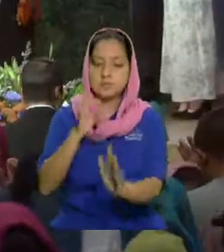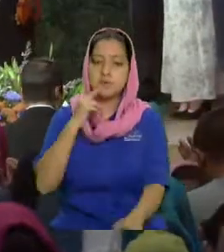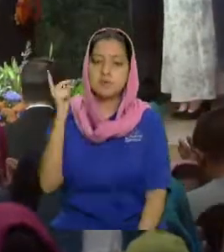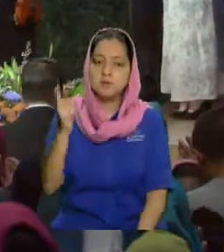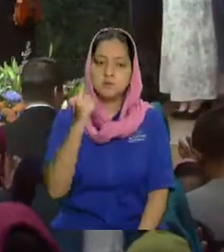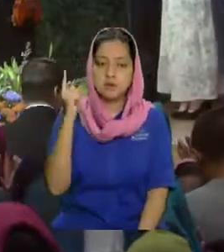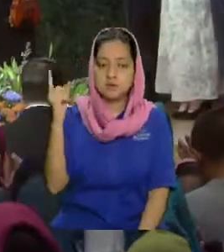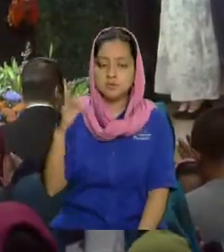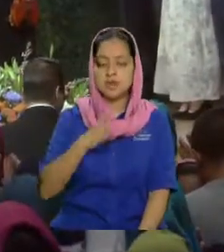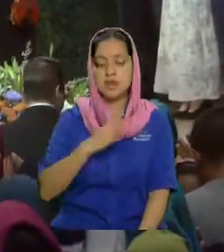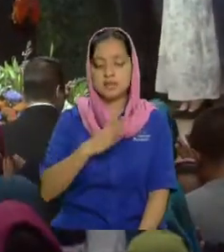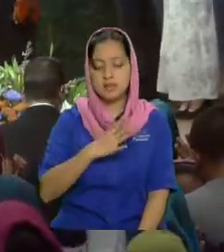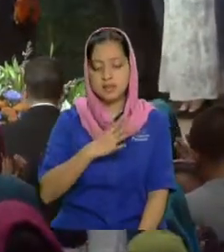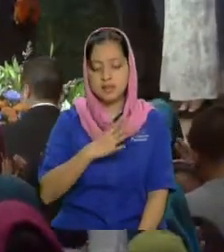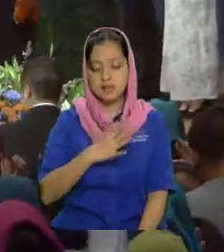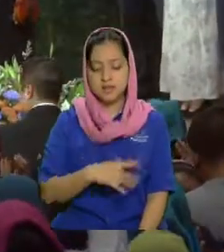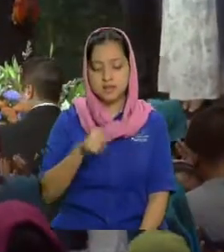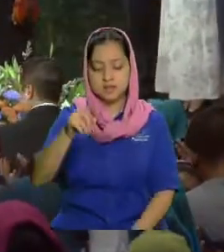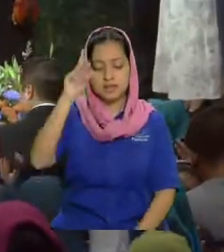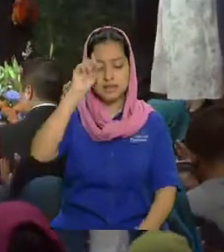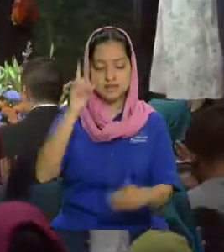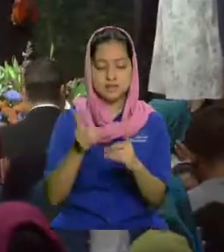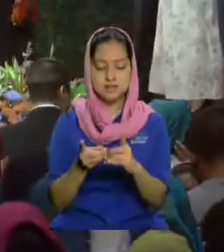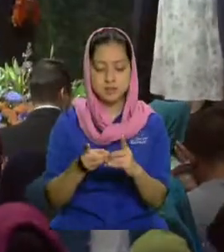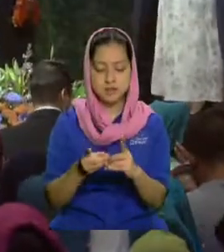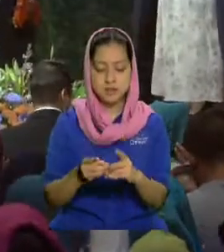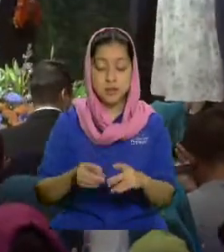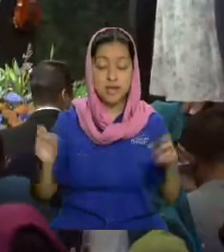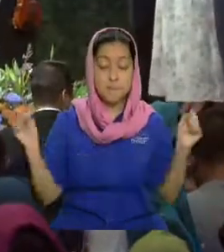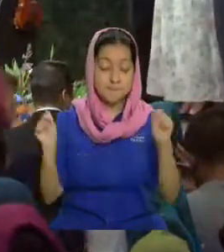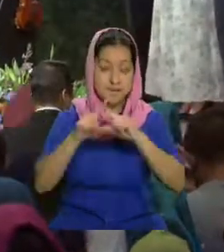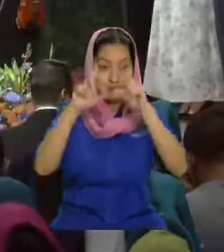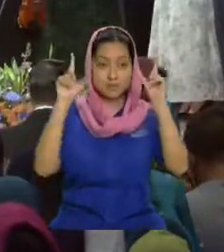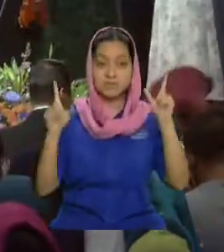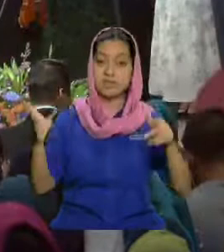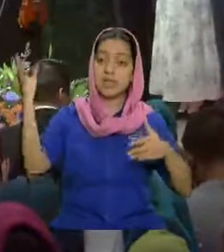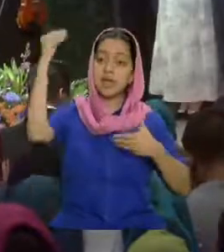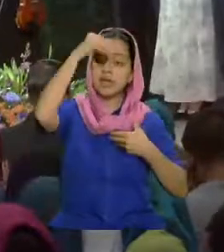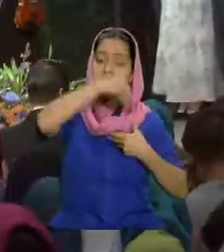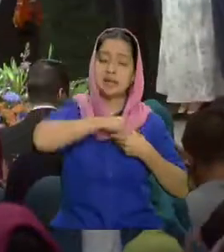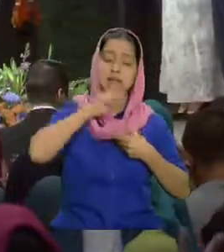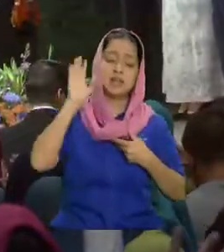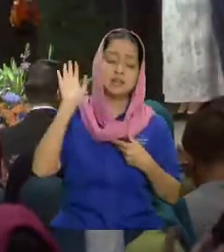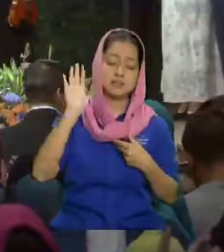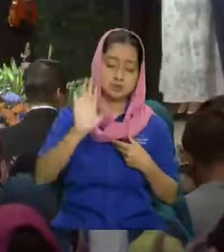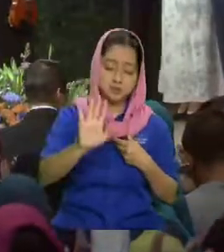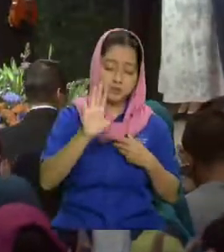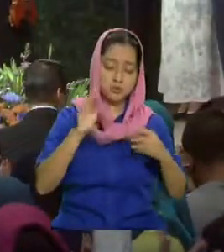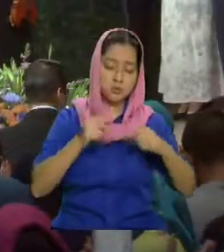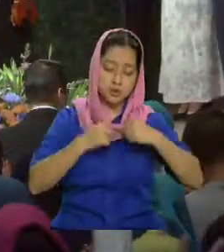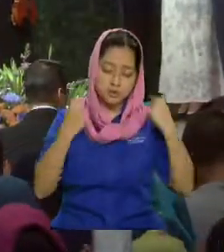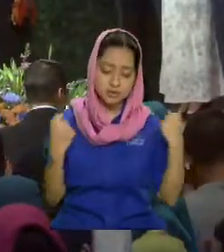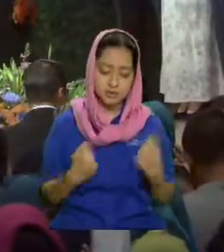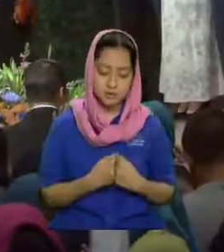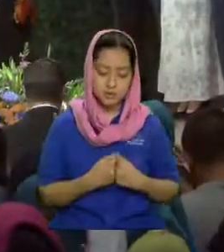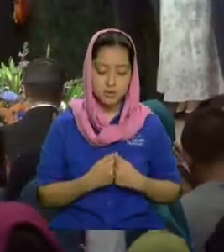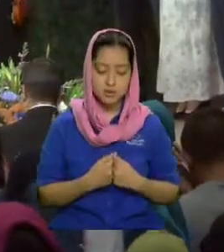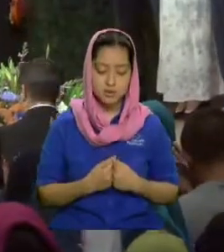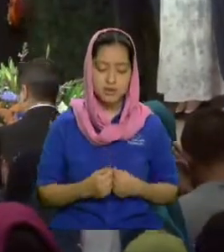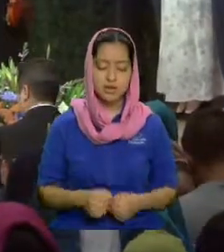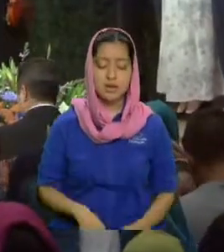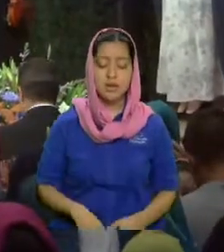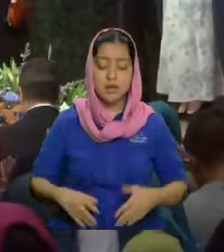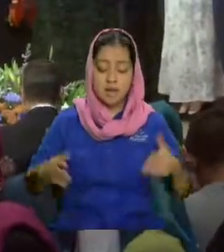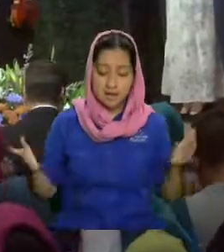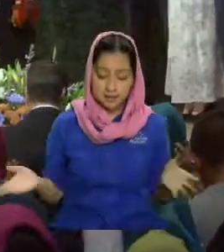han tomado esta decisión tan extraordinaria entra en su corazón señor por favor entra en su corazón